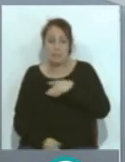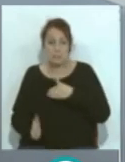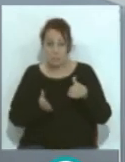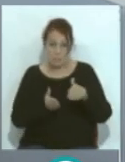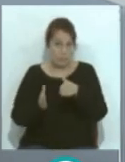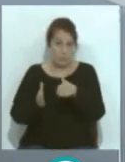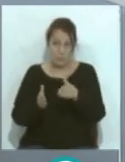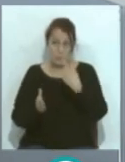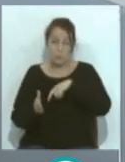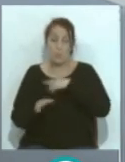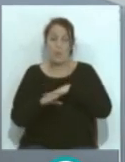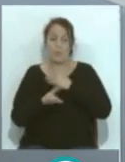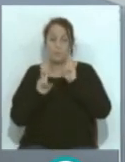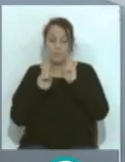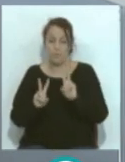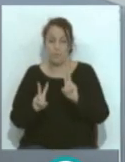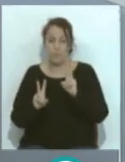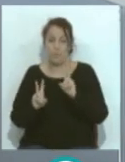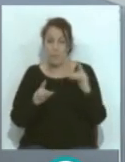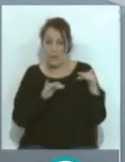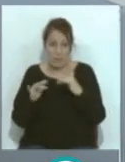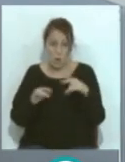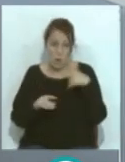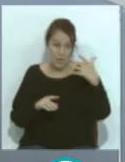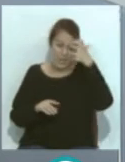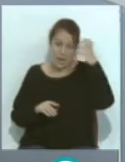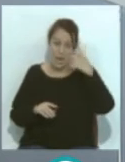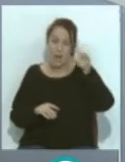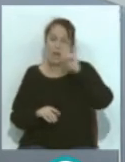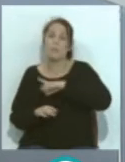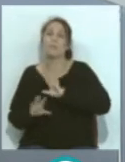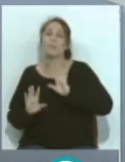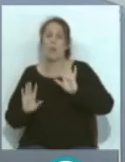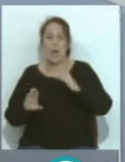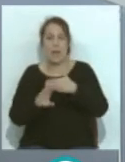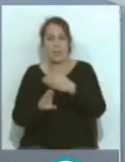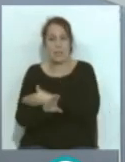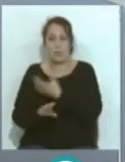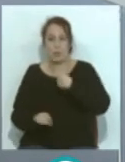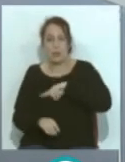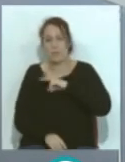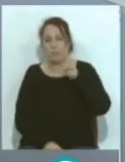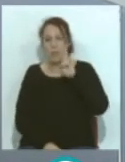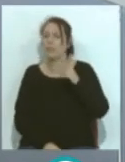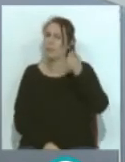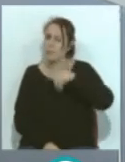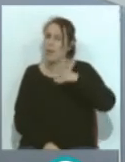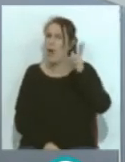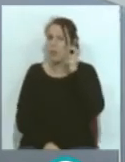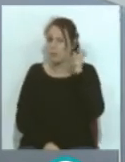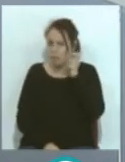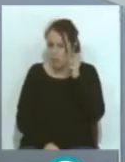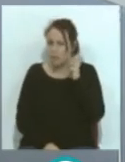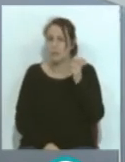para ver ese partido entre la Real y esto. Pero antes vamos a ver y vamos a escuchar, mejor dicho,